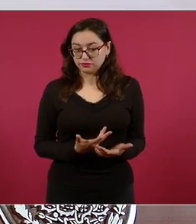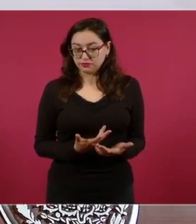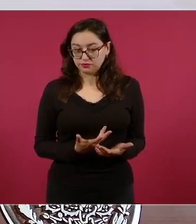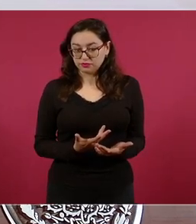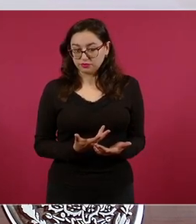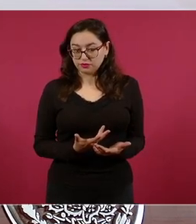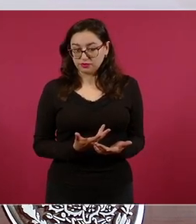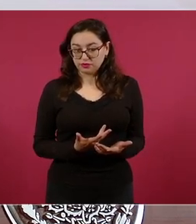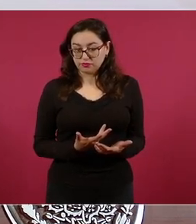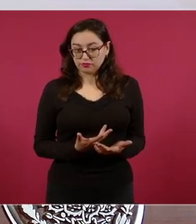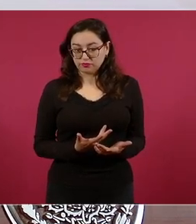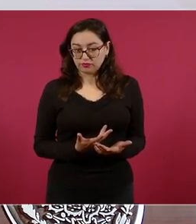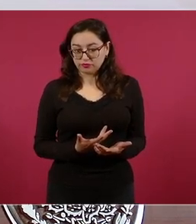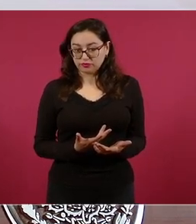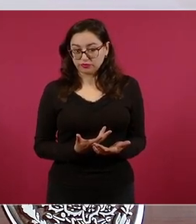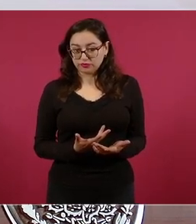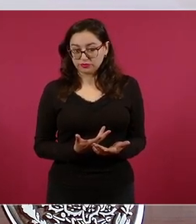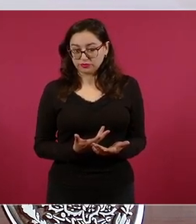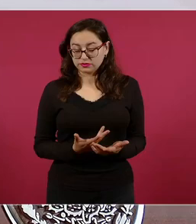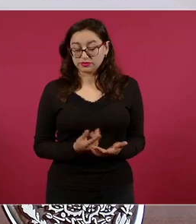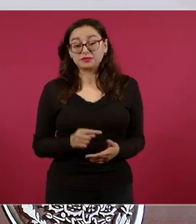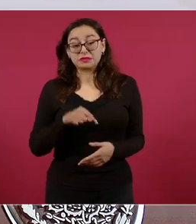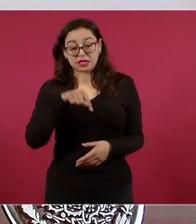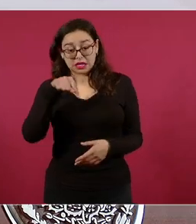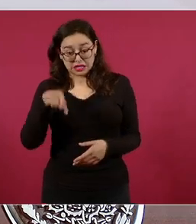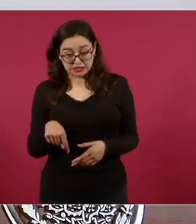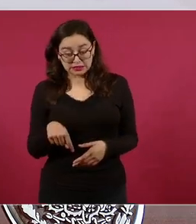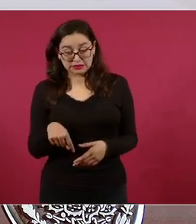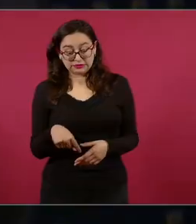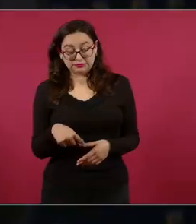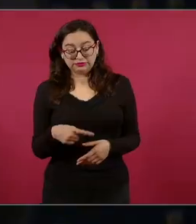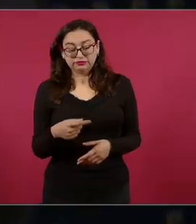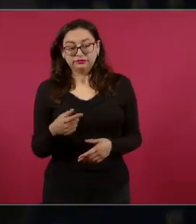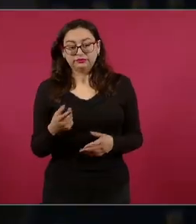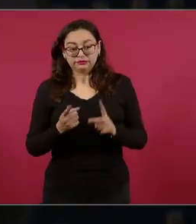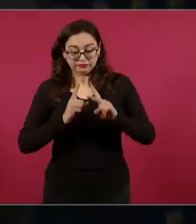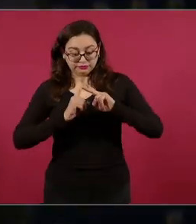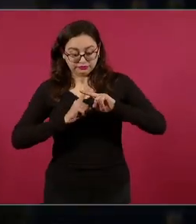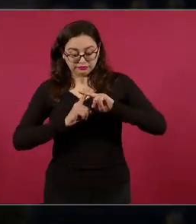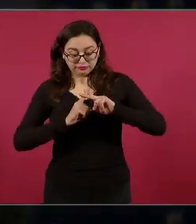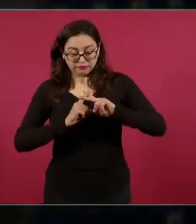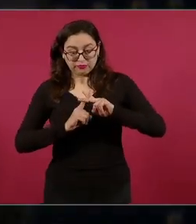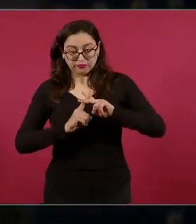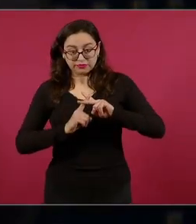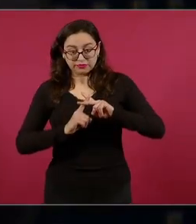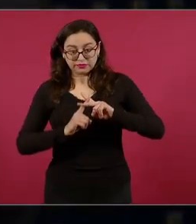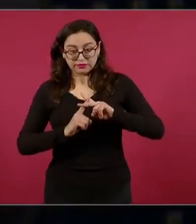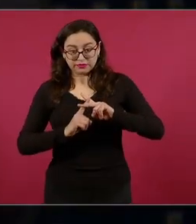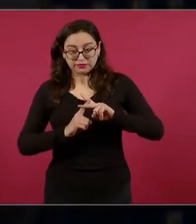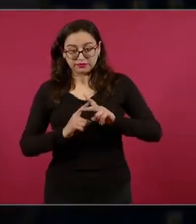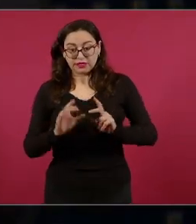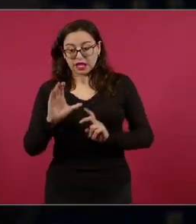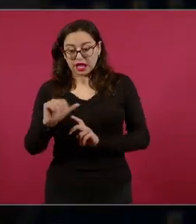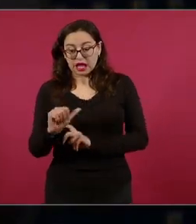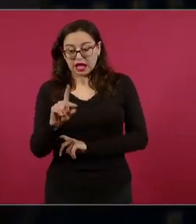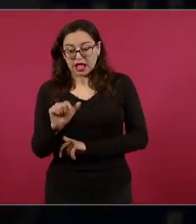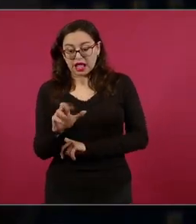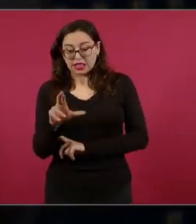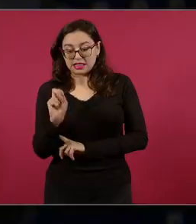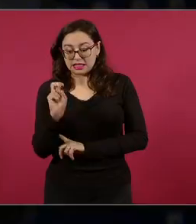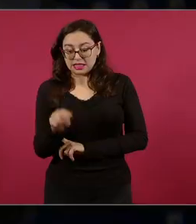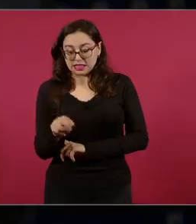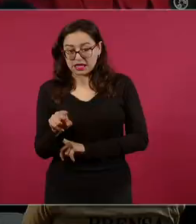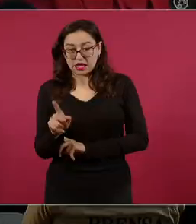Calderón y el PAN una ventaja del